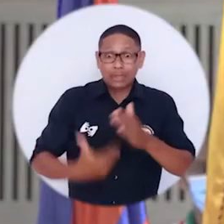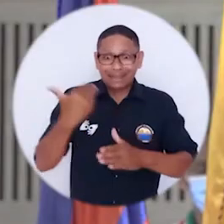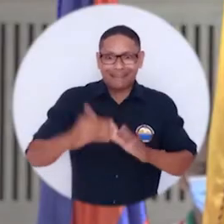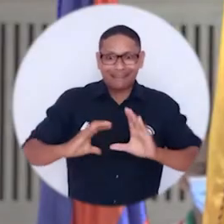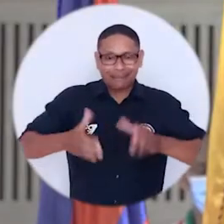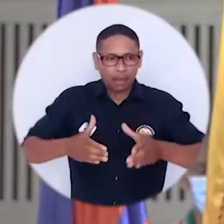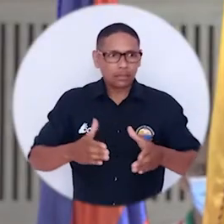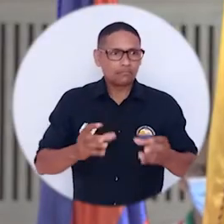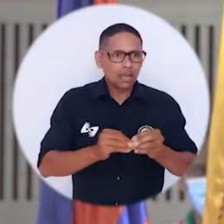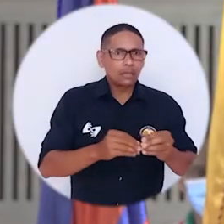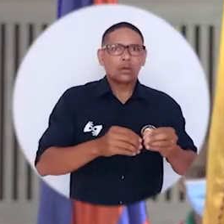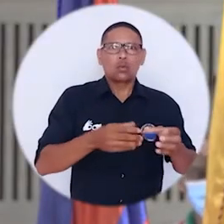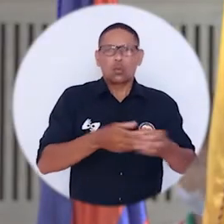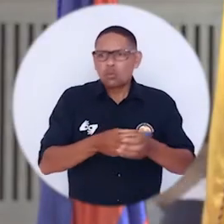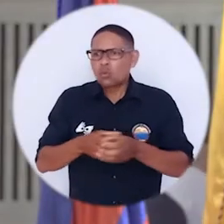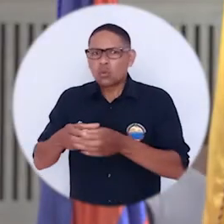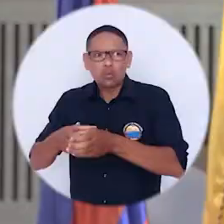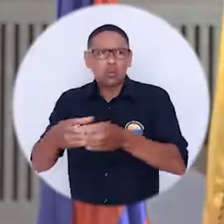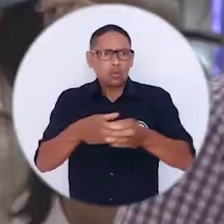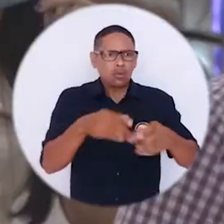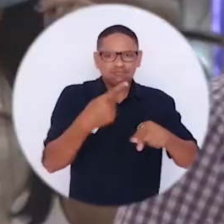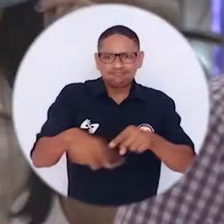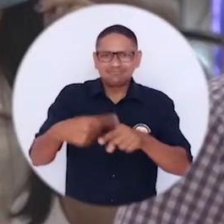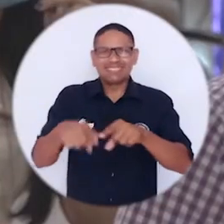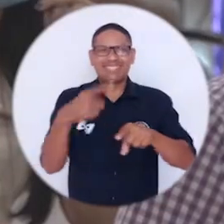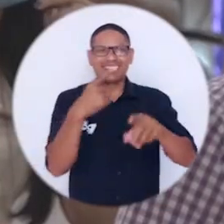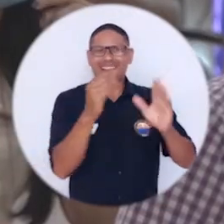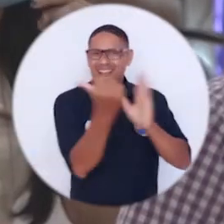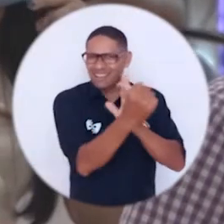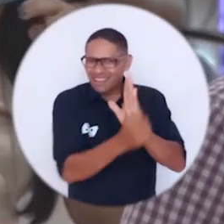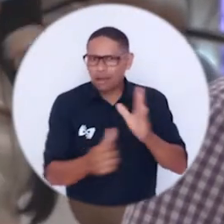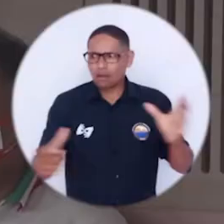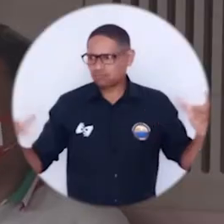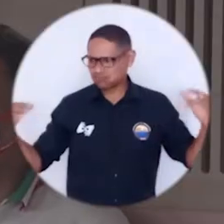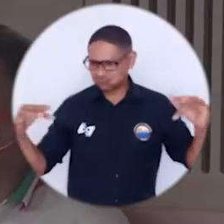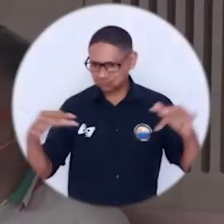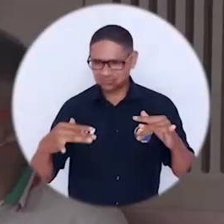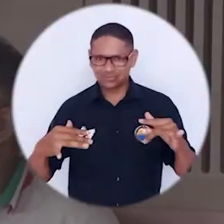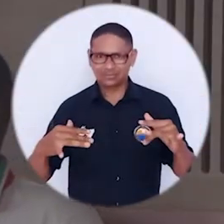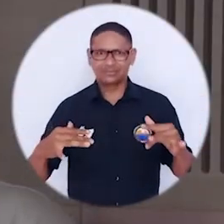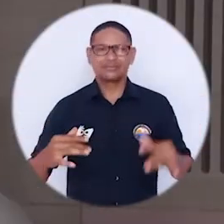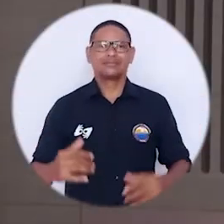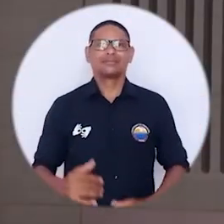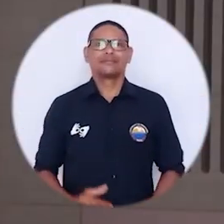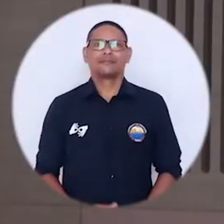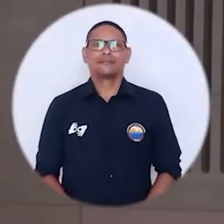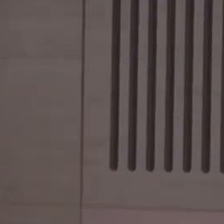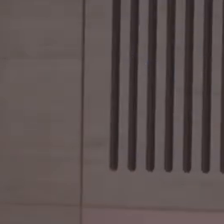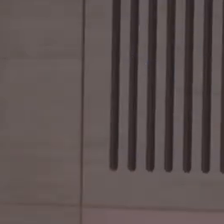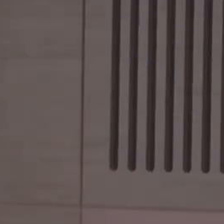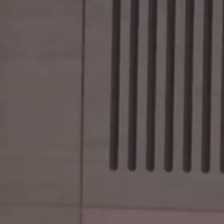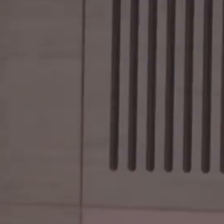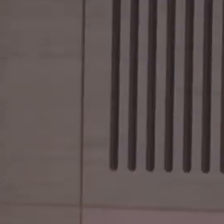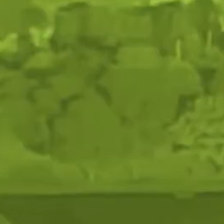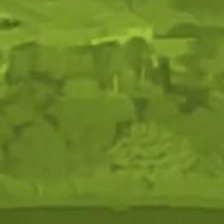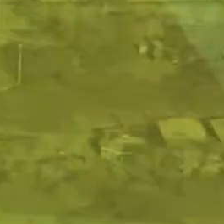Conciliador por el Retorno a Clases y demás organizaciones lideradas por alumnos de distintos programas de la Alma Mater.